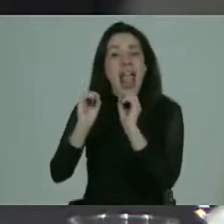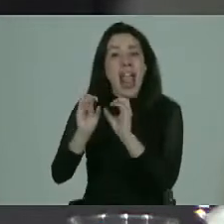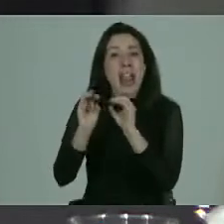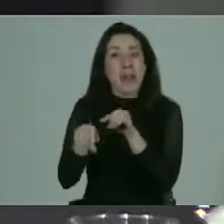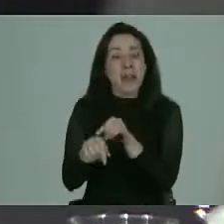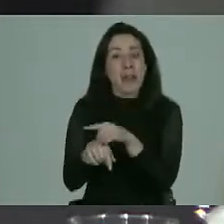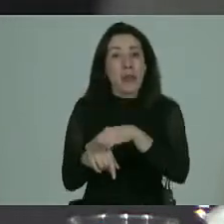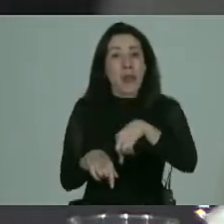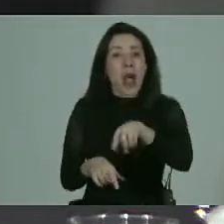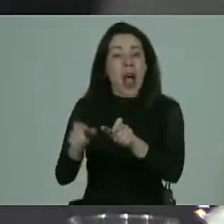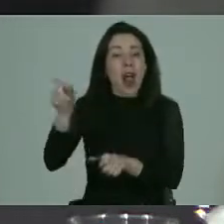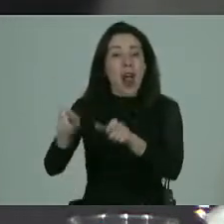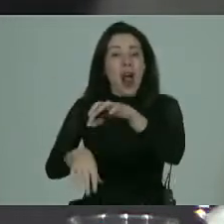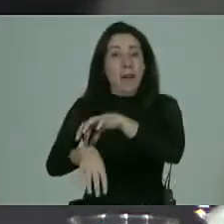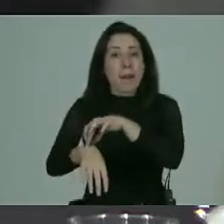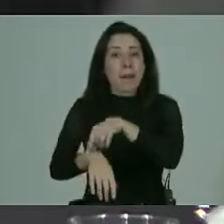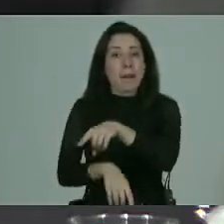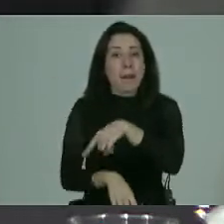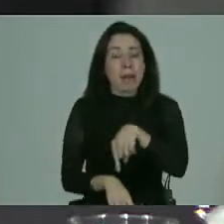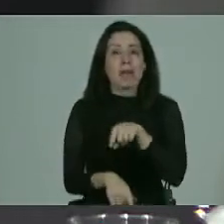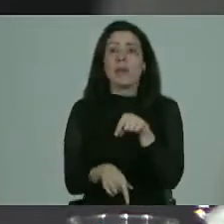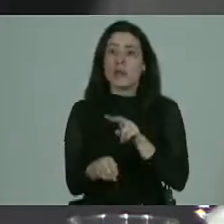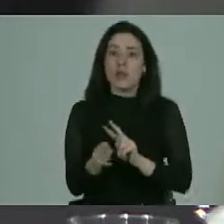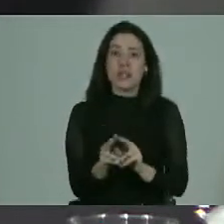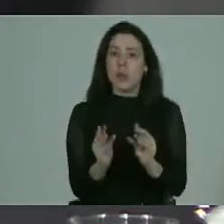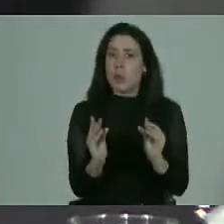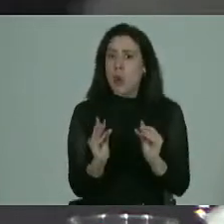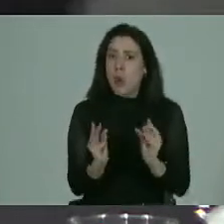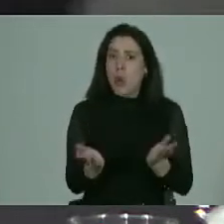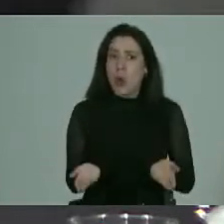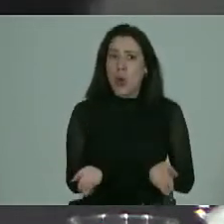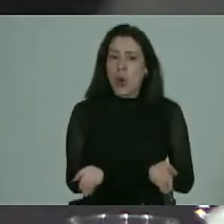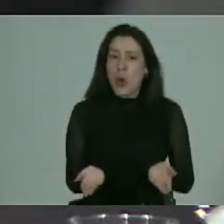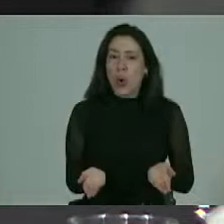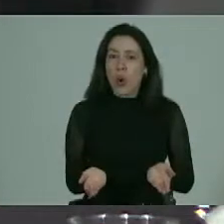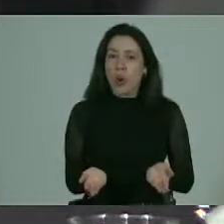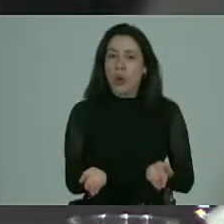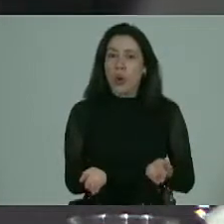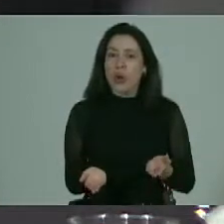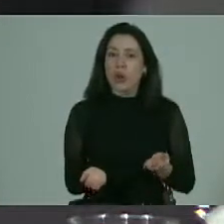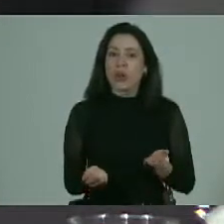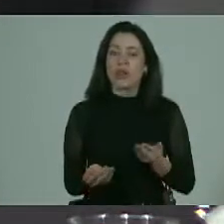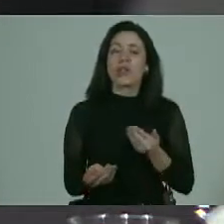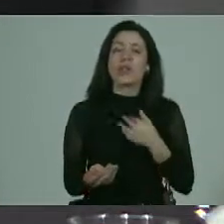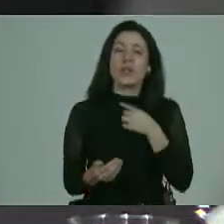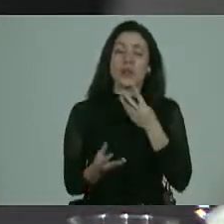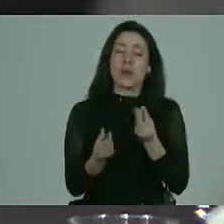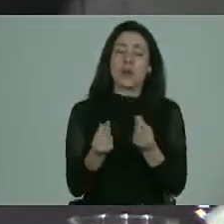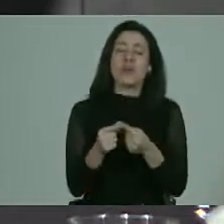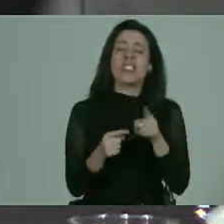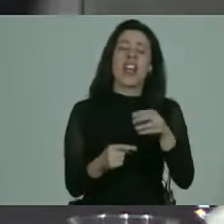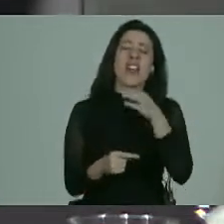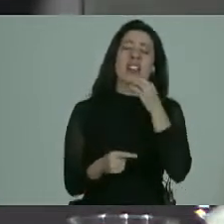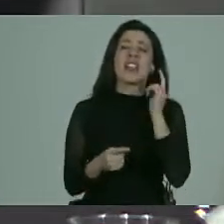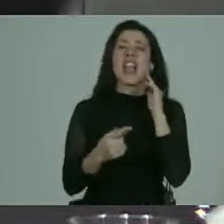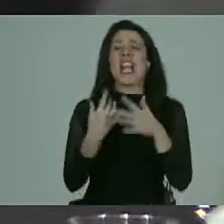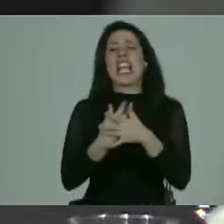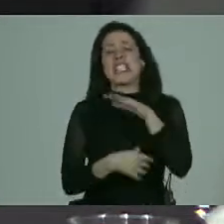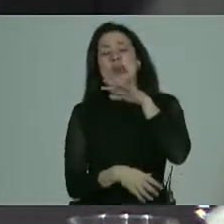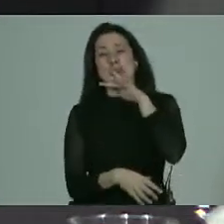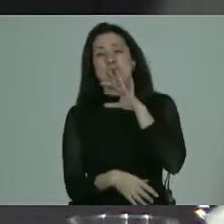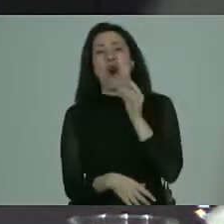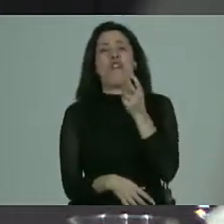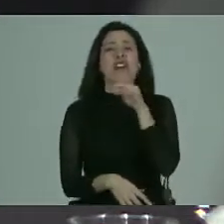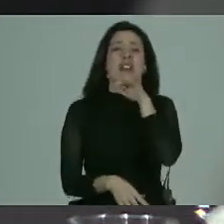a sus pacientes cosa que se hace muy poco sin excusa del tiempo muchas veces hablan de que tienen 15 minutos o